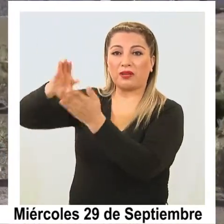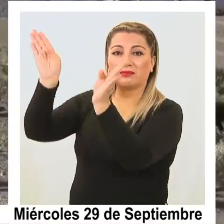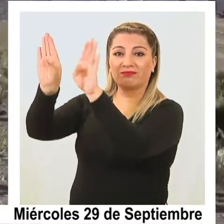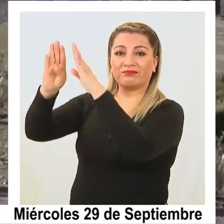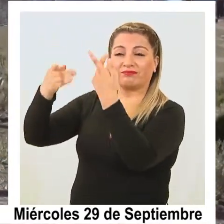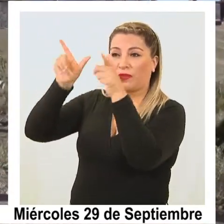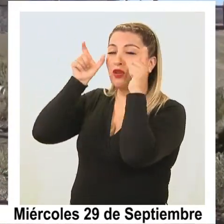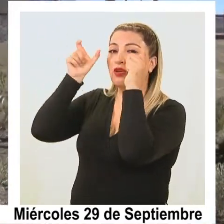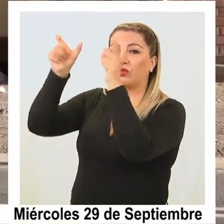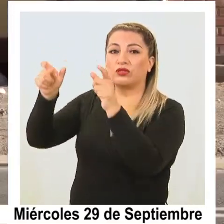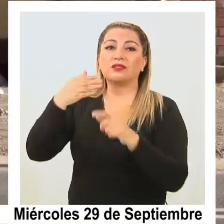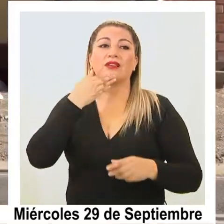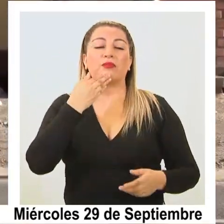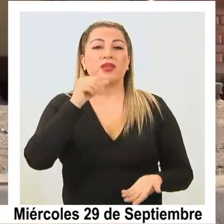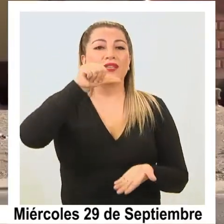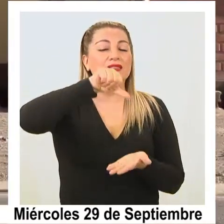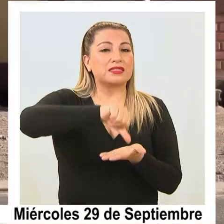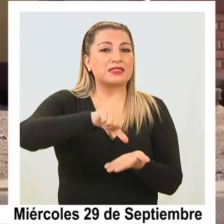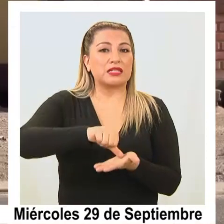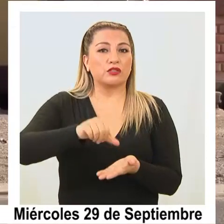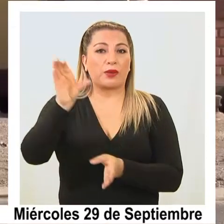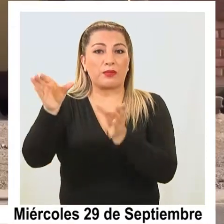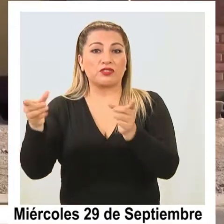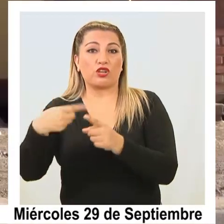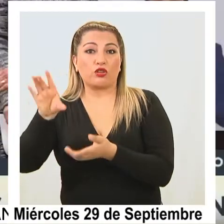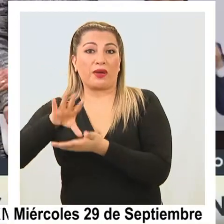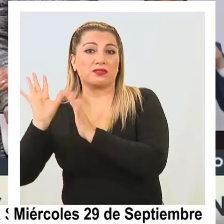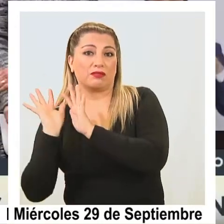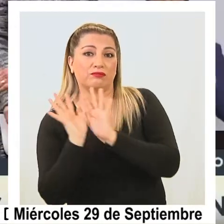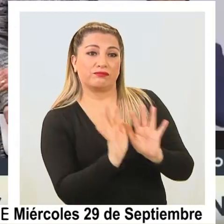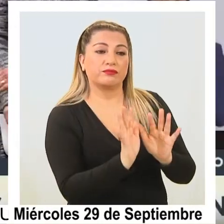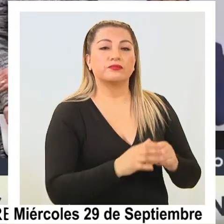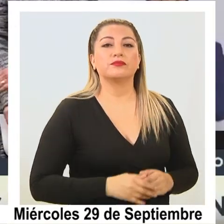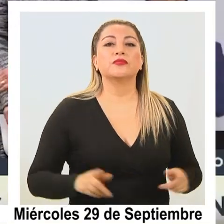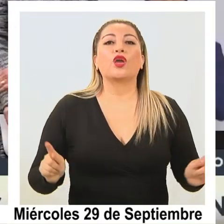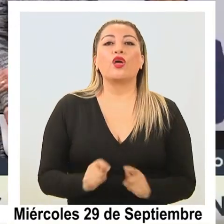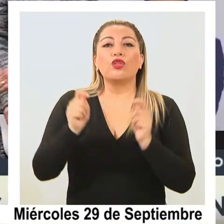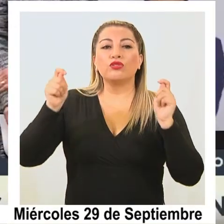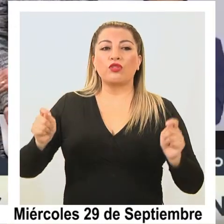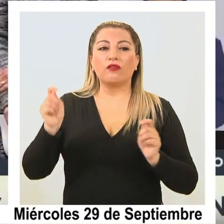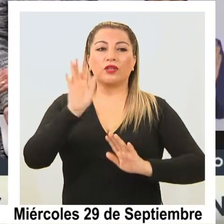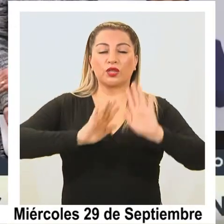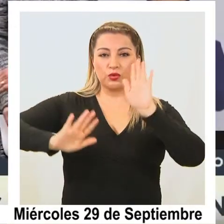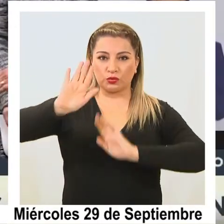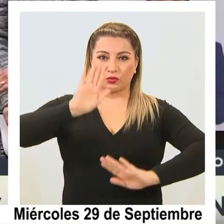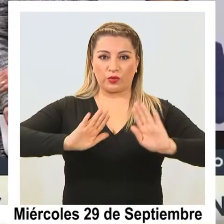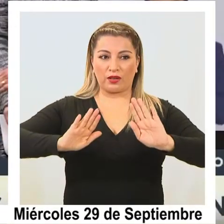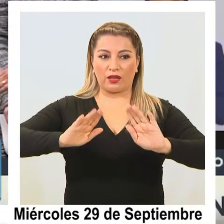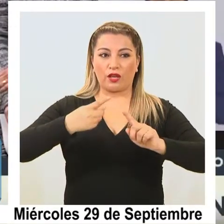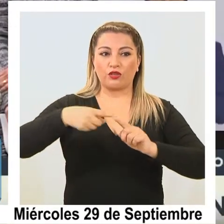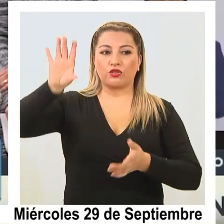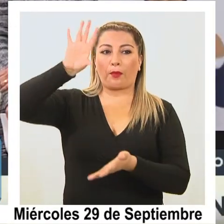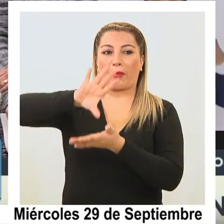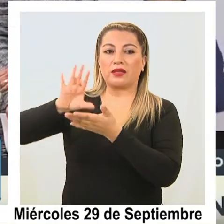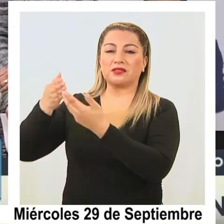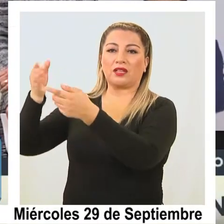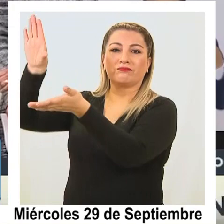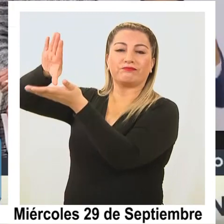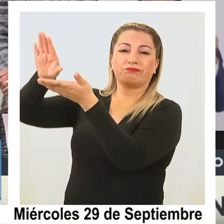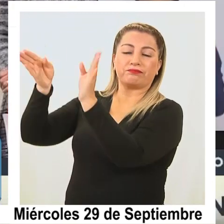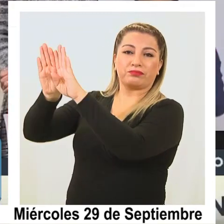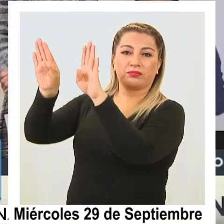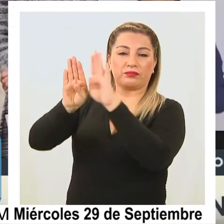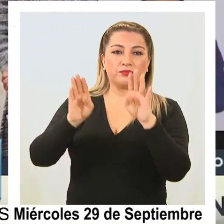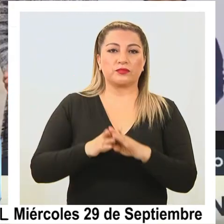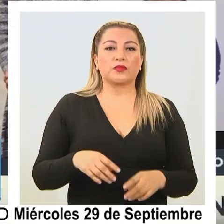instalación de centros de acogida. Vamos a aumentar el resguardo en la frontera, vamos a aumentar